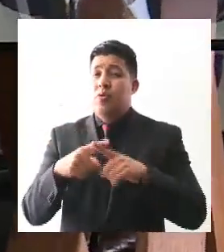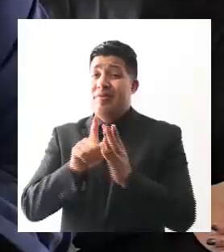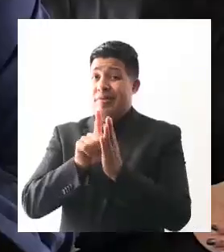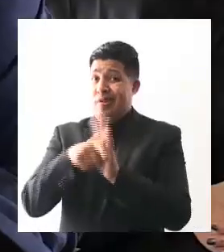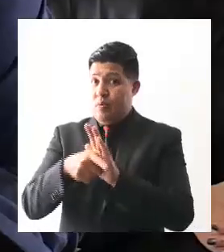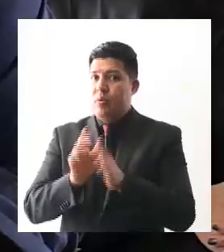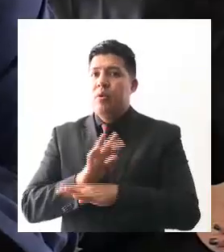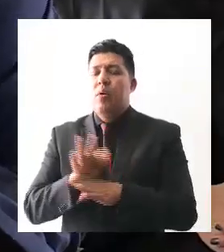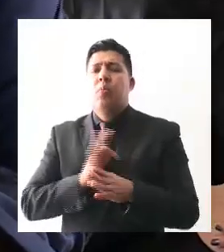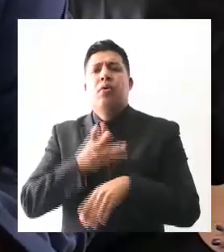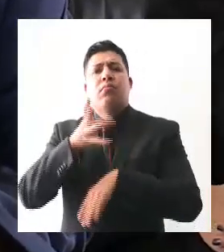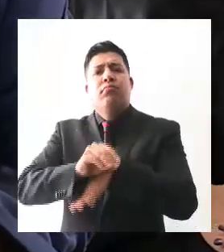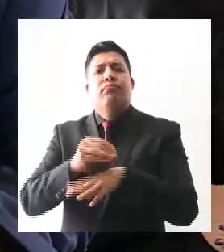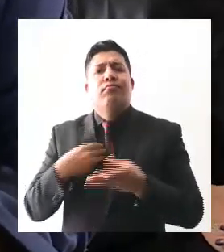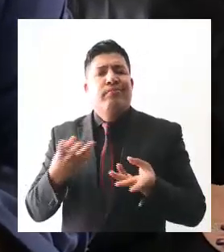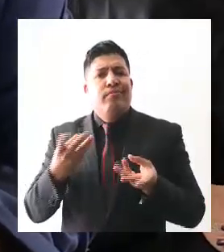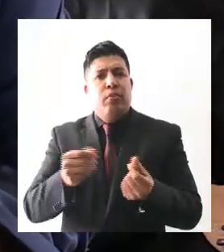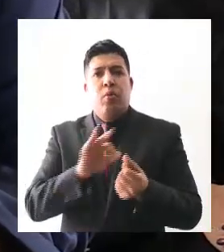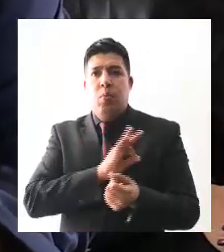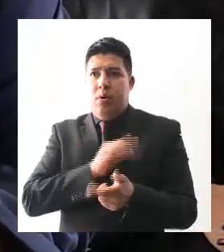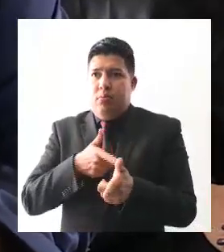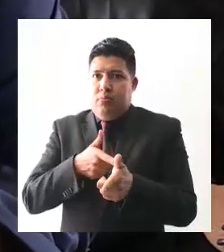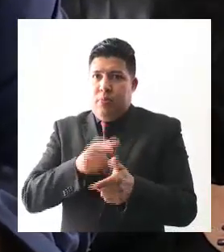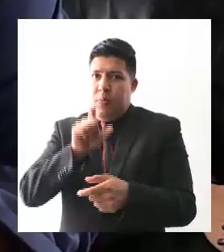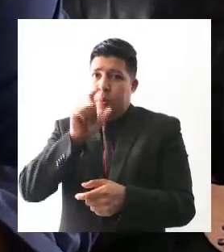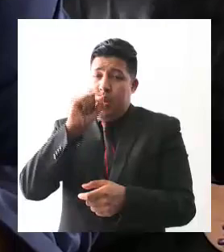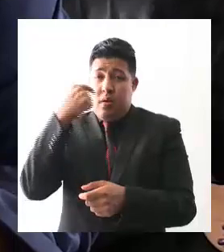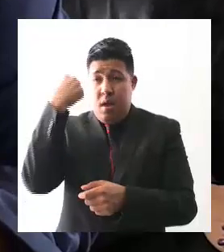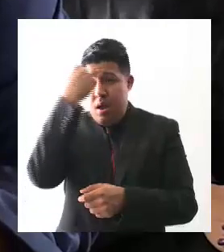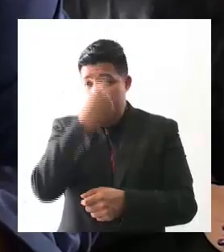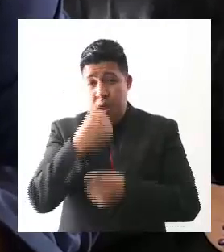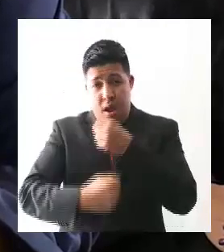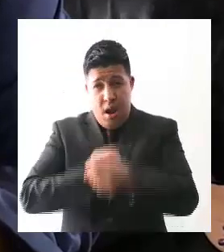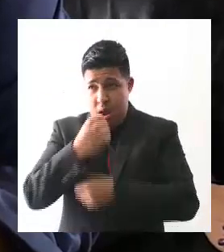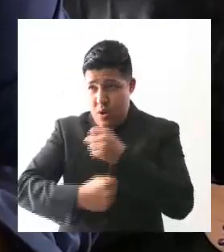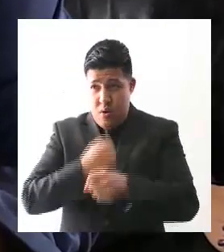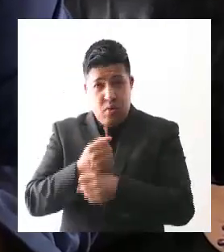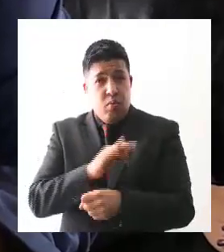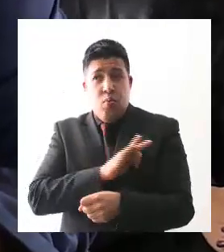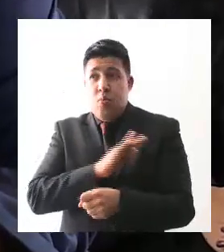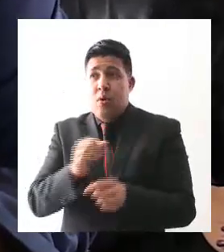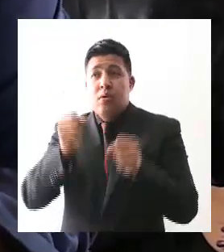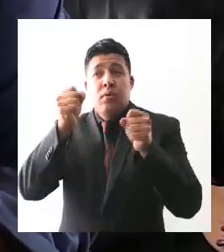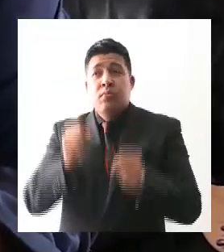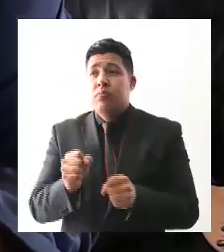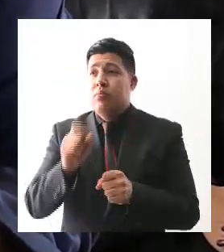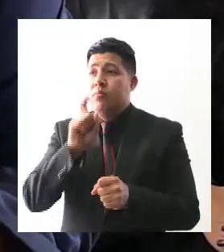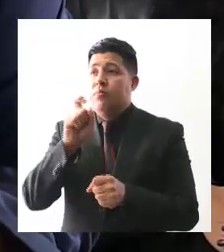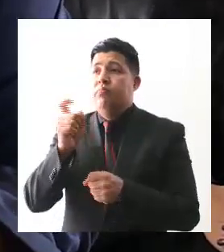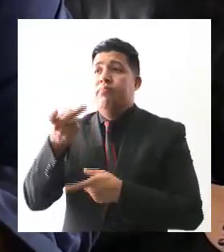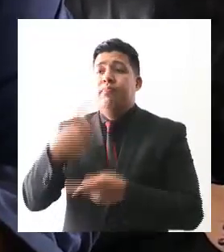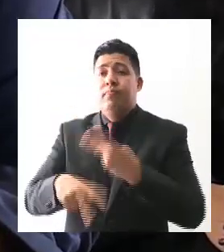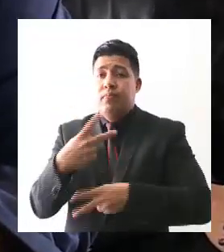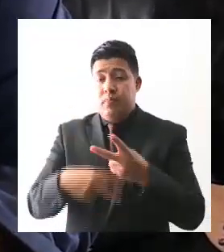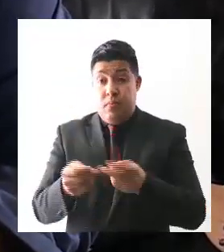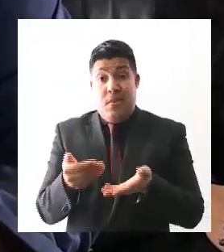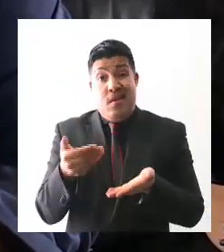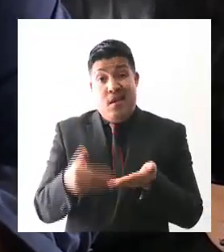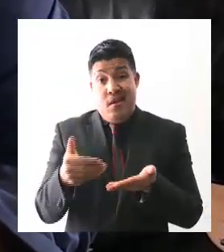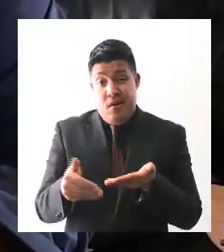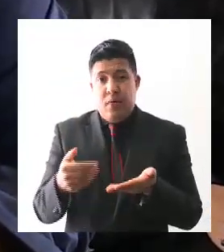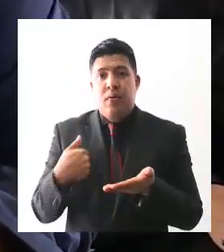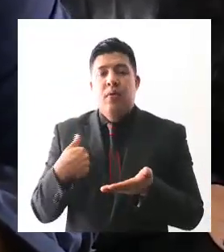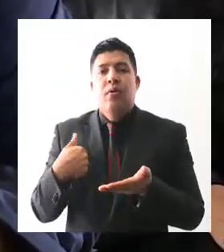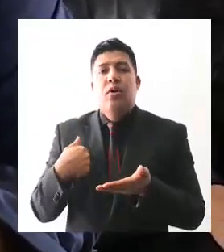eso nos garantizaría agua por 20 años al área metropolitana de Guadalajara además de hoy la extracción que nos